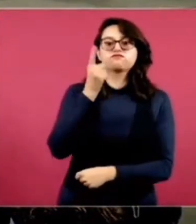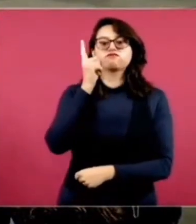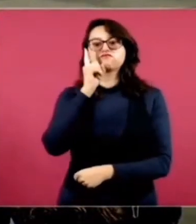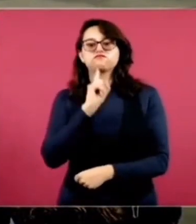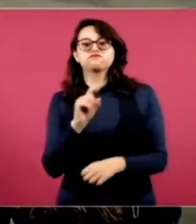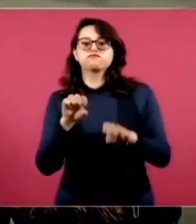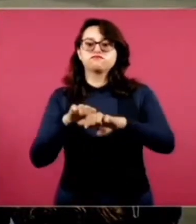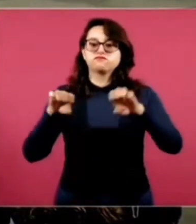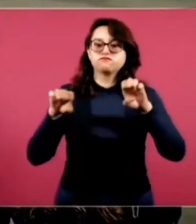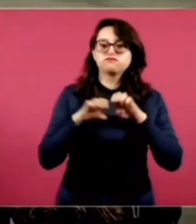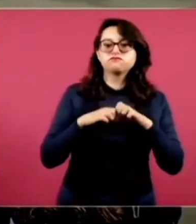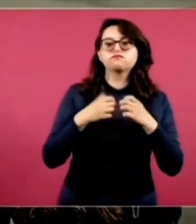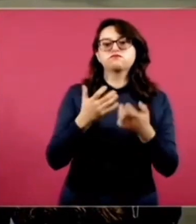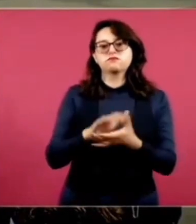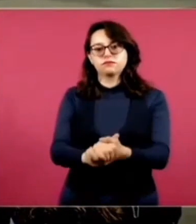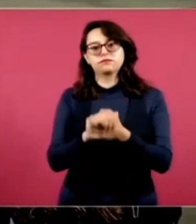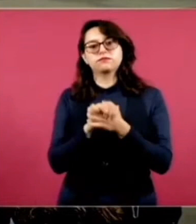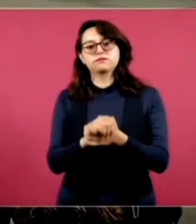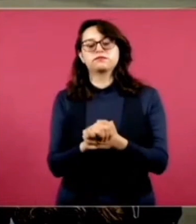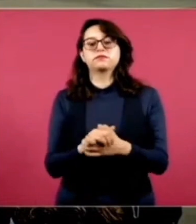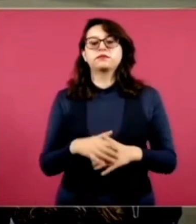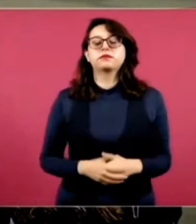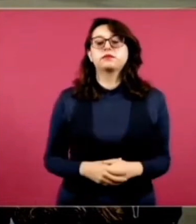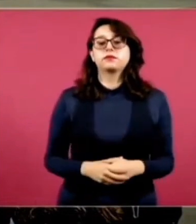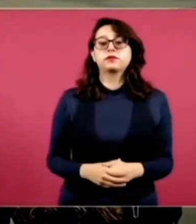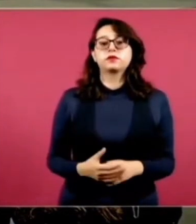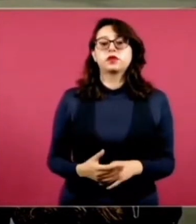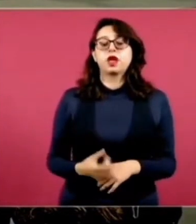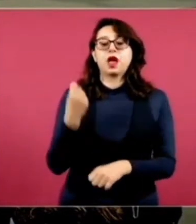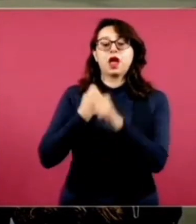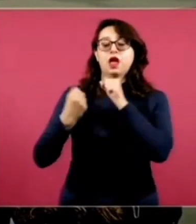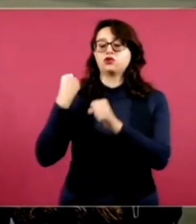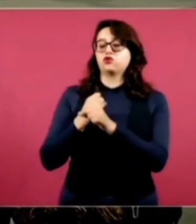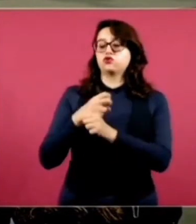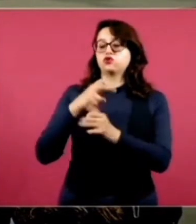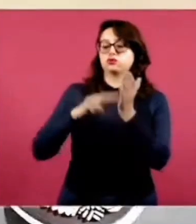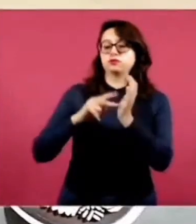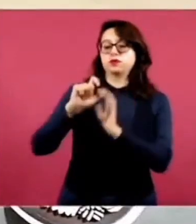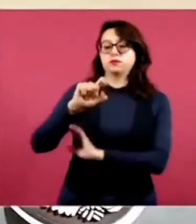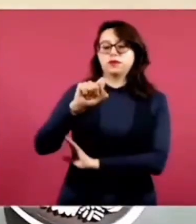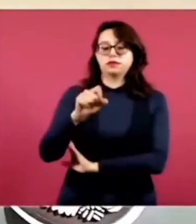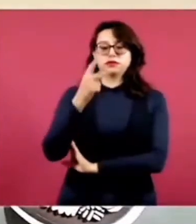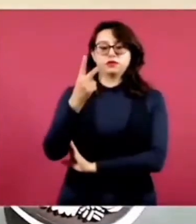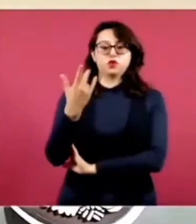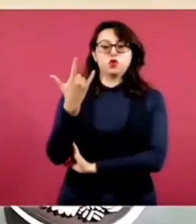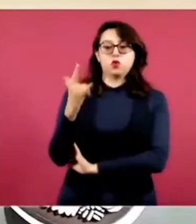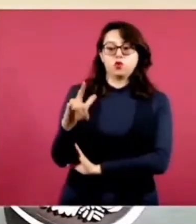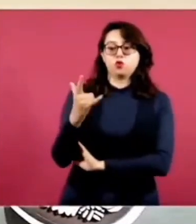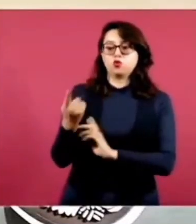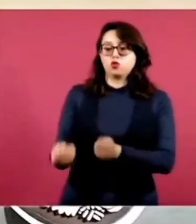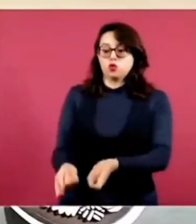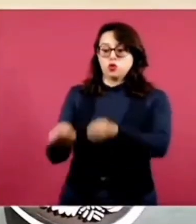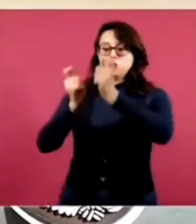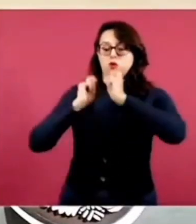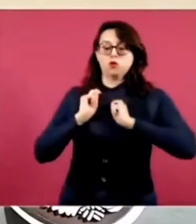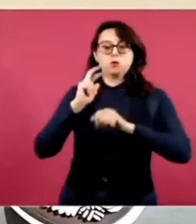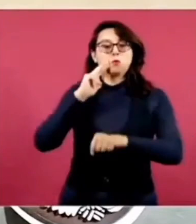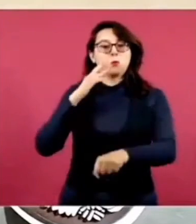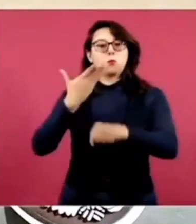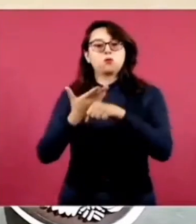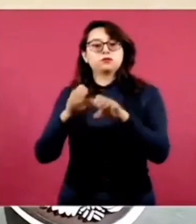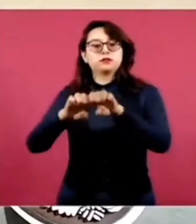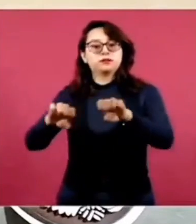gabinete. En julio de 2022, el presidente nos encargó a un equipo de trabajo